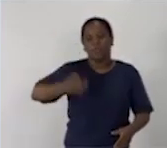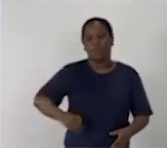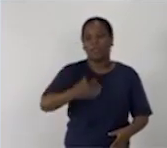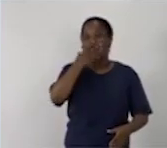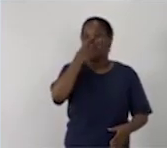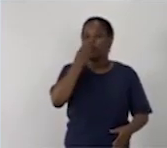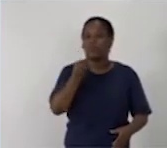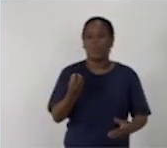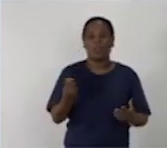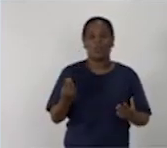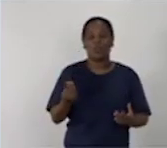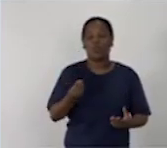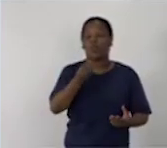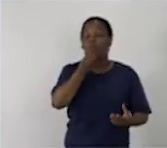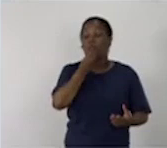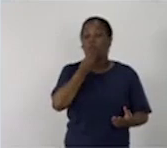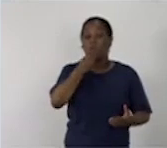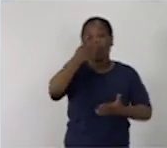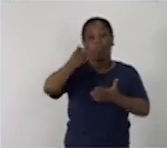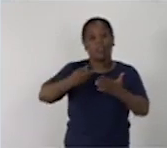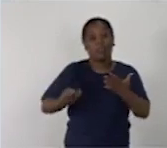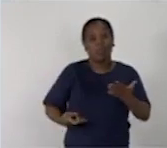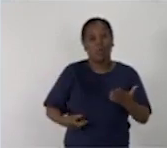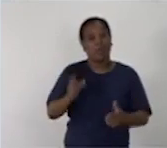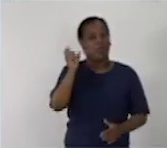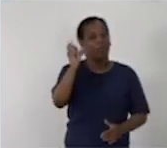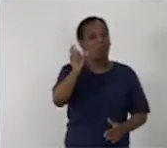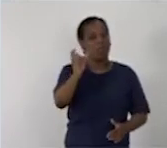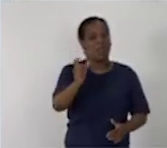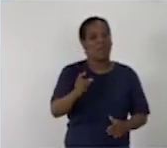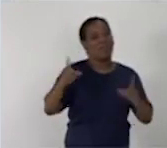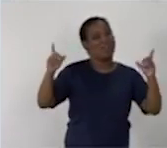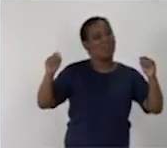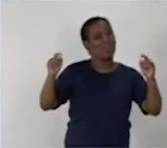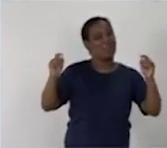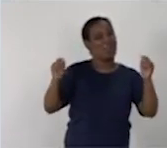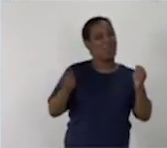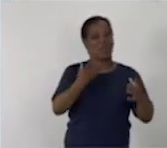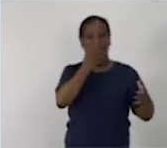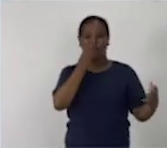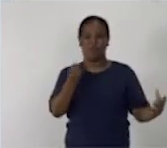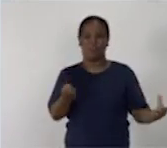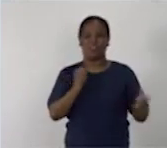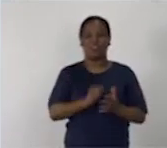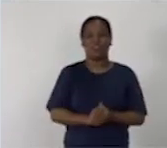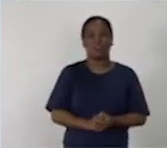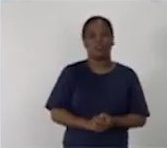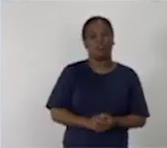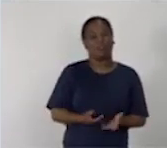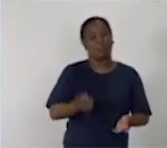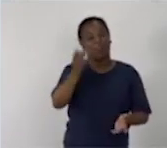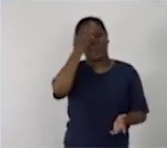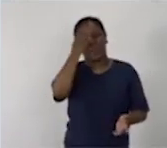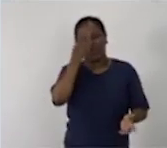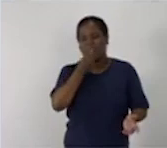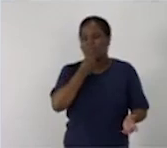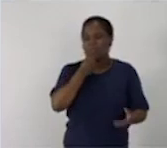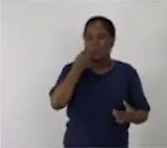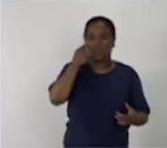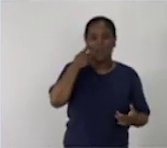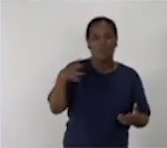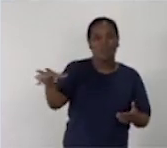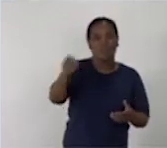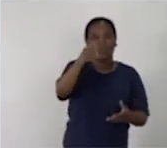mucho, pues podrán pintar con palabras a su juguete preferido. Lástima que no pueda ver yo todos los